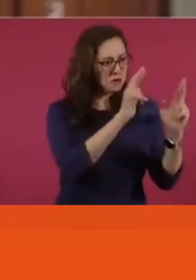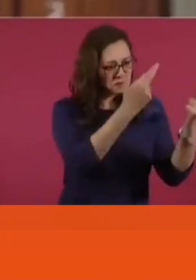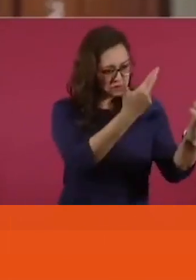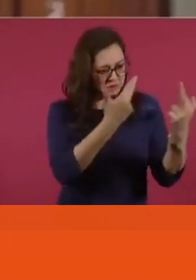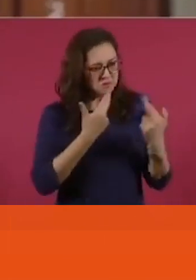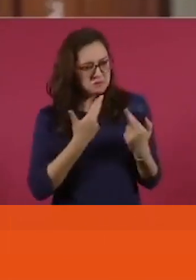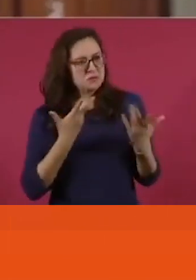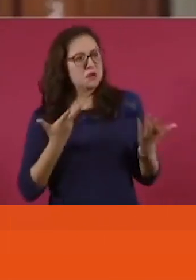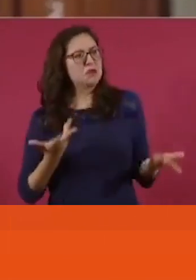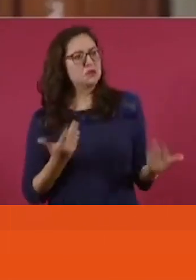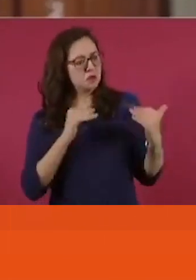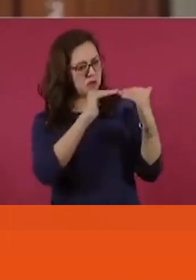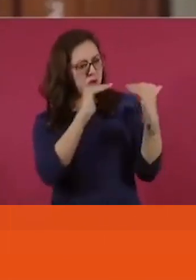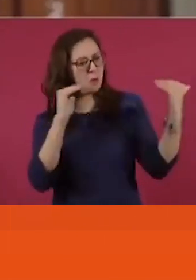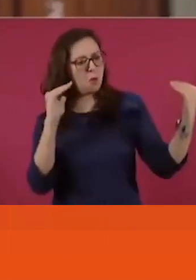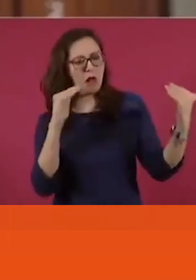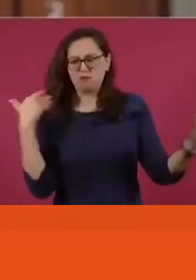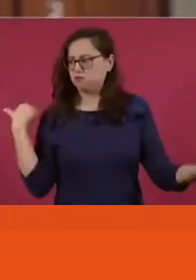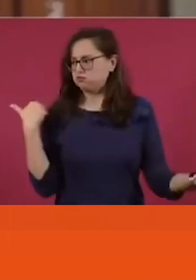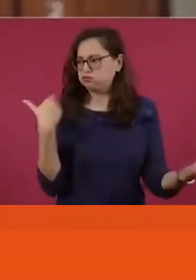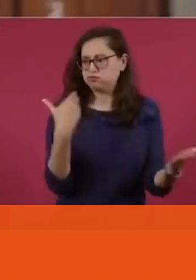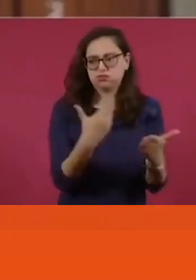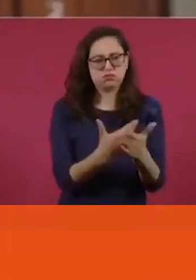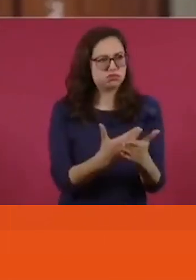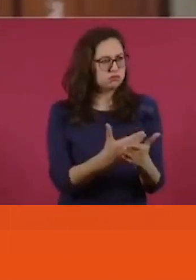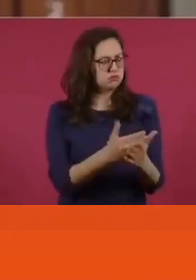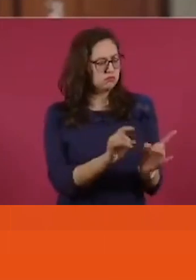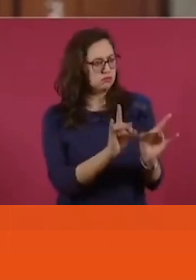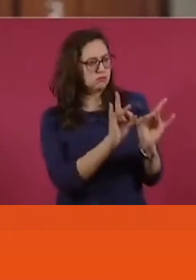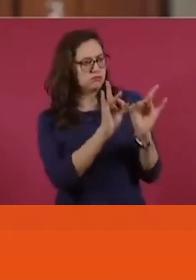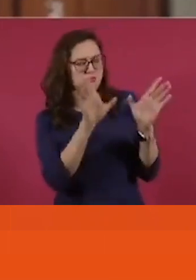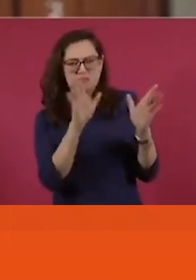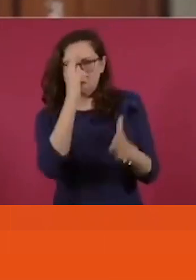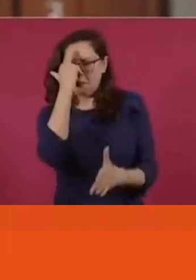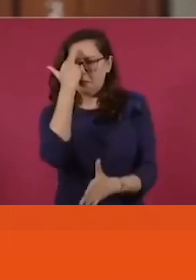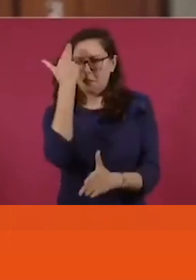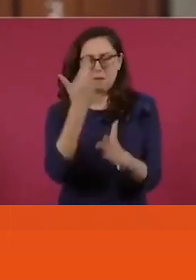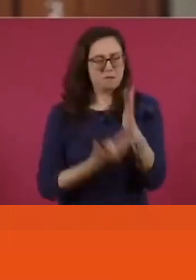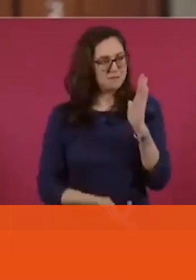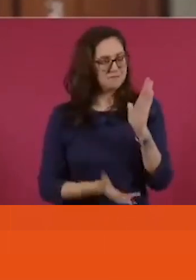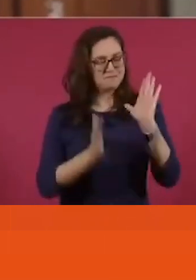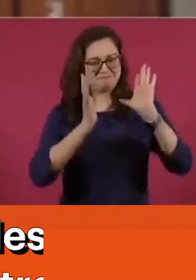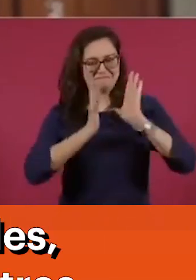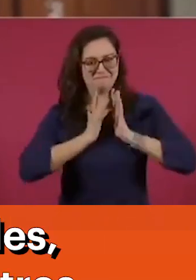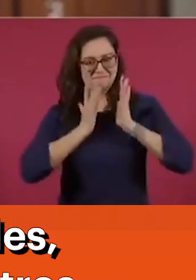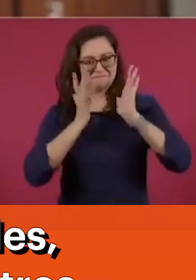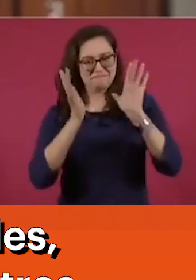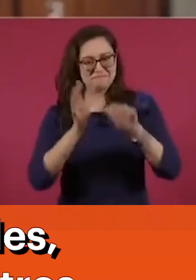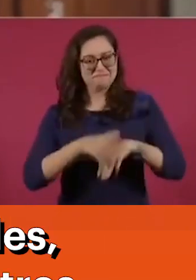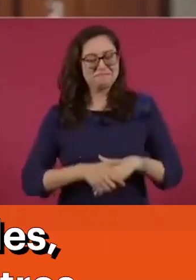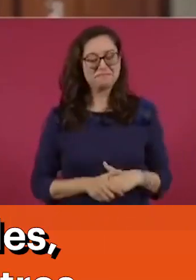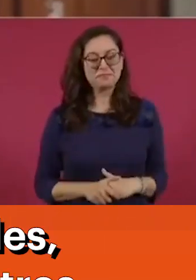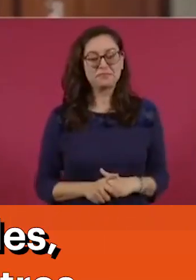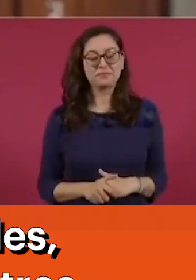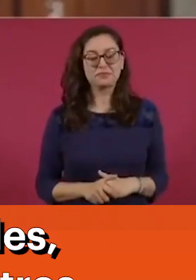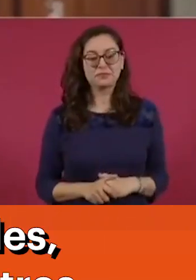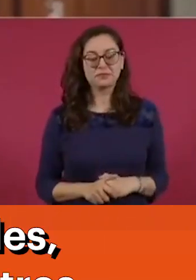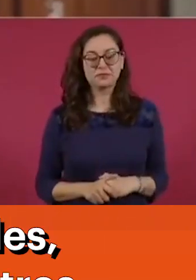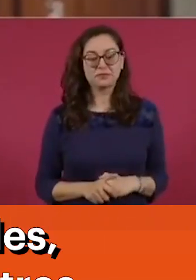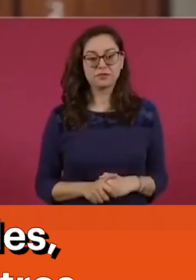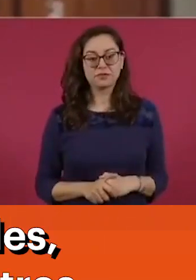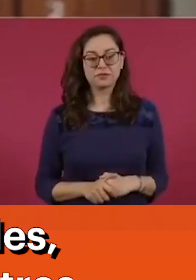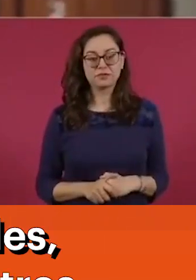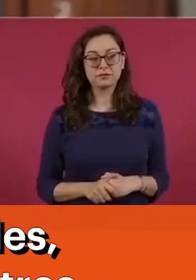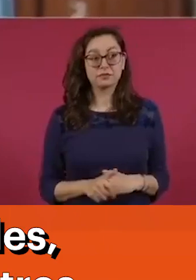como yo hemos venido cultivando en bien de nuestras naciones. Ojalá y pueda